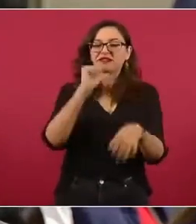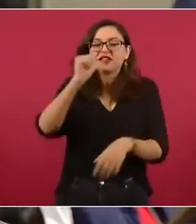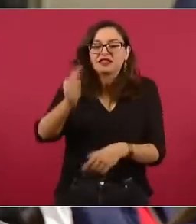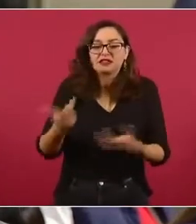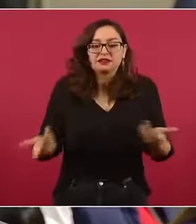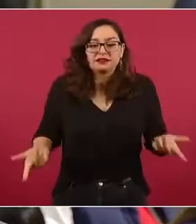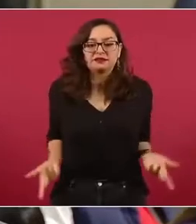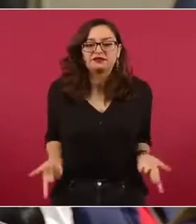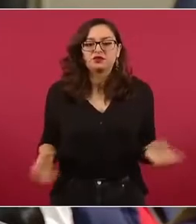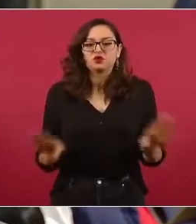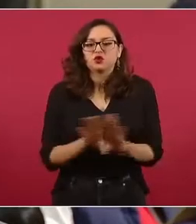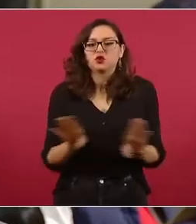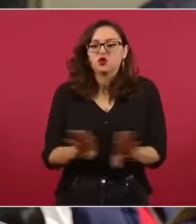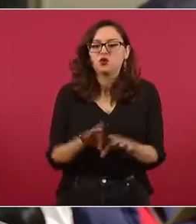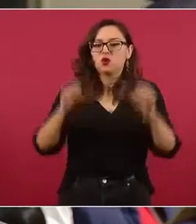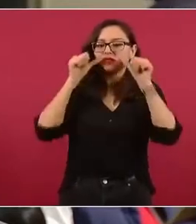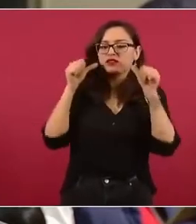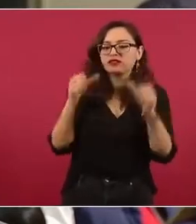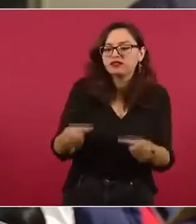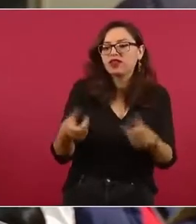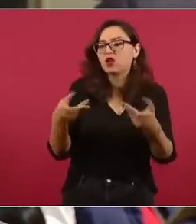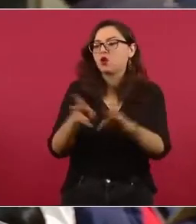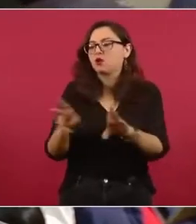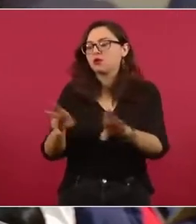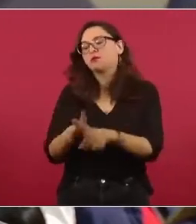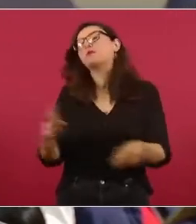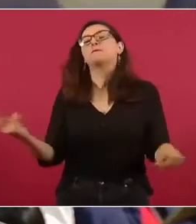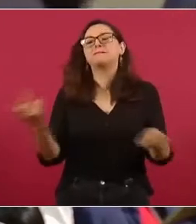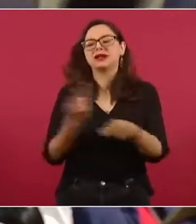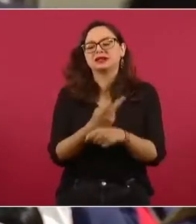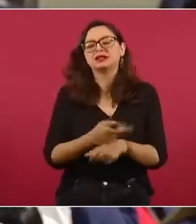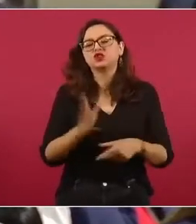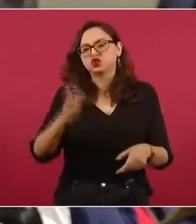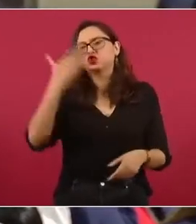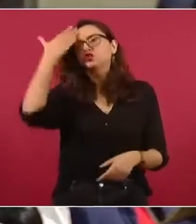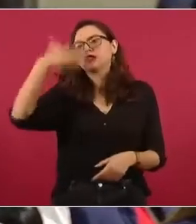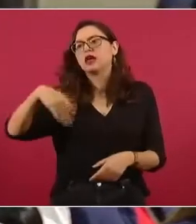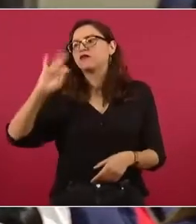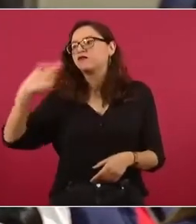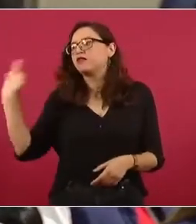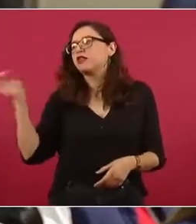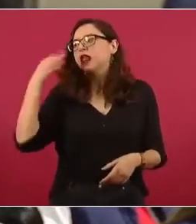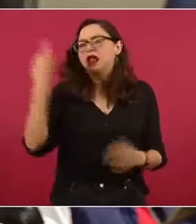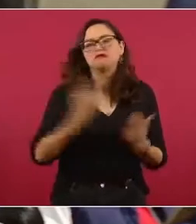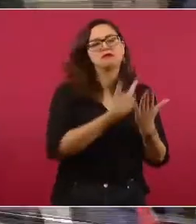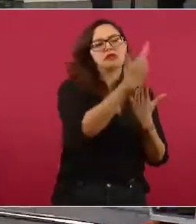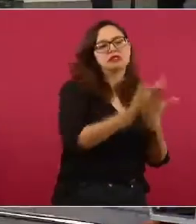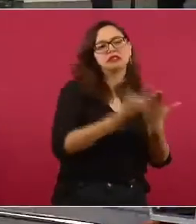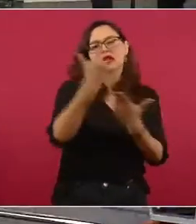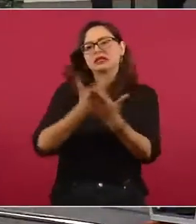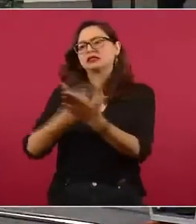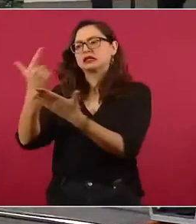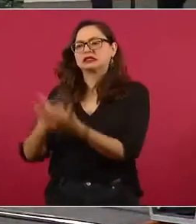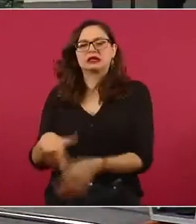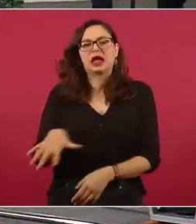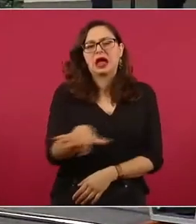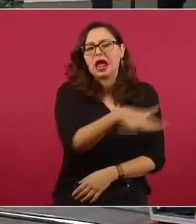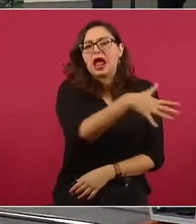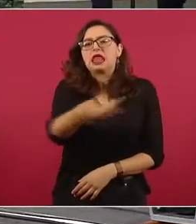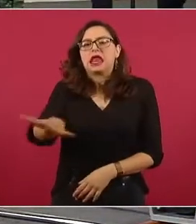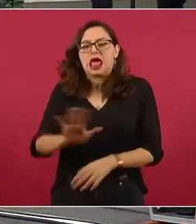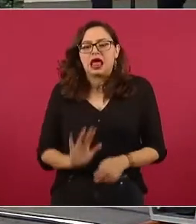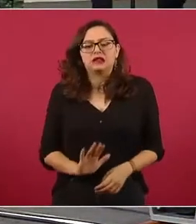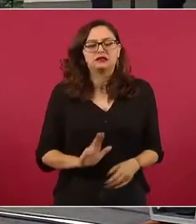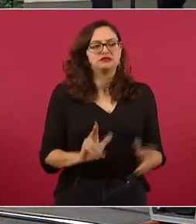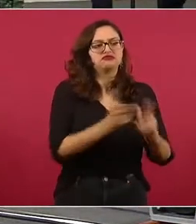Pregunto esto porque esto es diferente, digamos, a los otros tipos de delito que vemos, como los asesinatos entre grupos criminales, por ejemplo, que